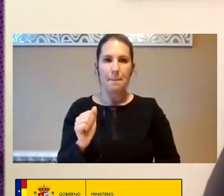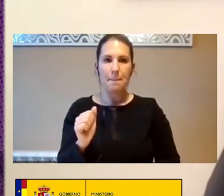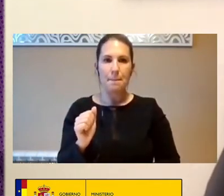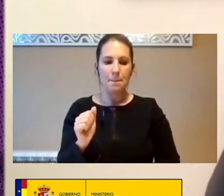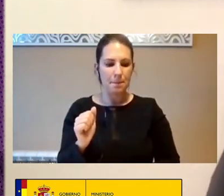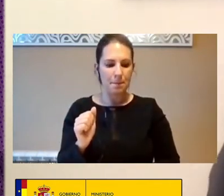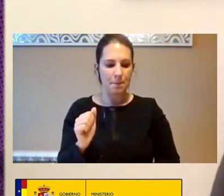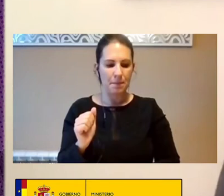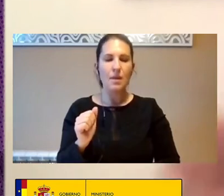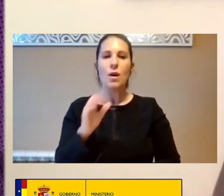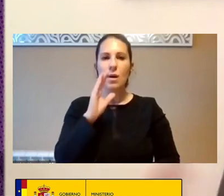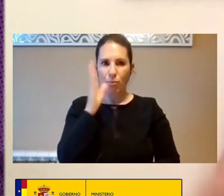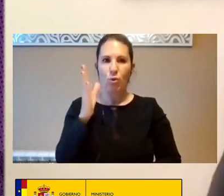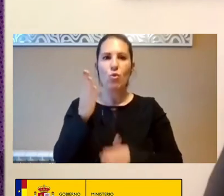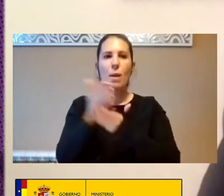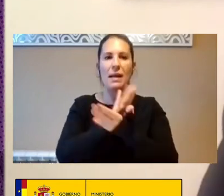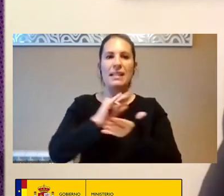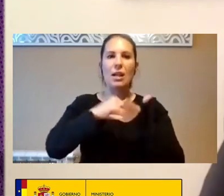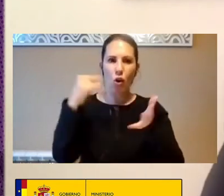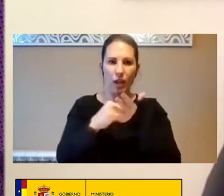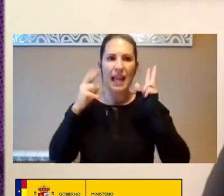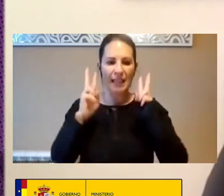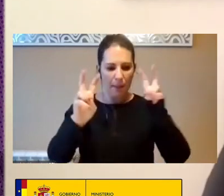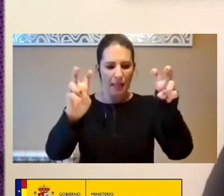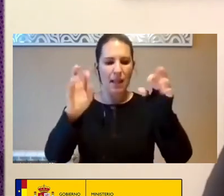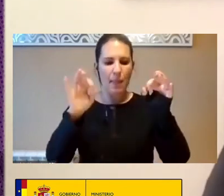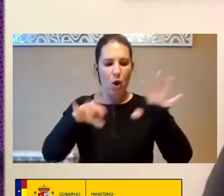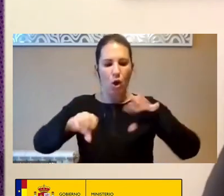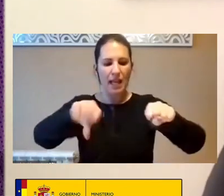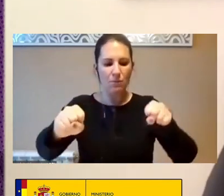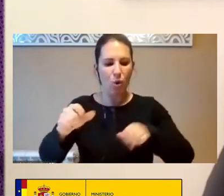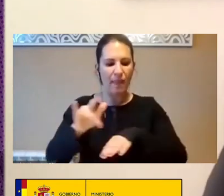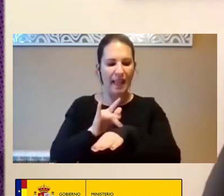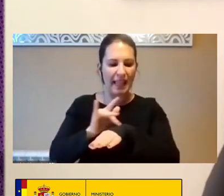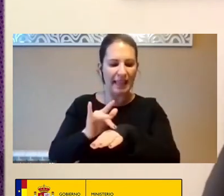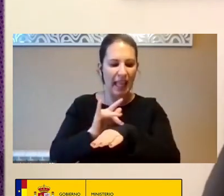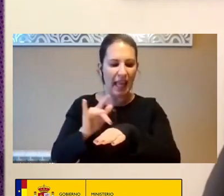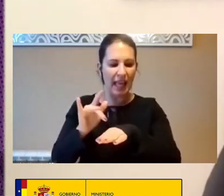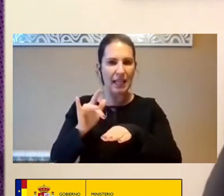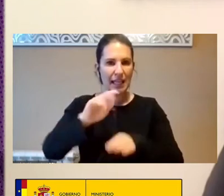La Tecnología Y Creo Y Los Temas De Colonialismo Digital Y Tal